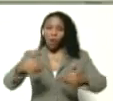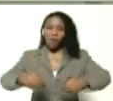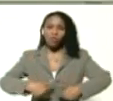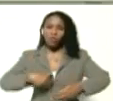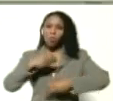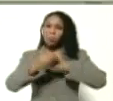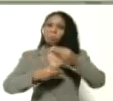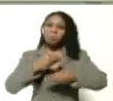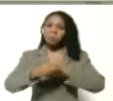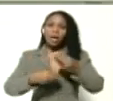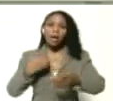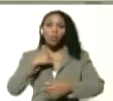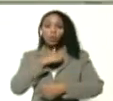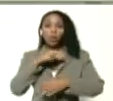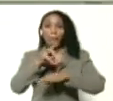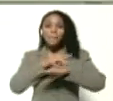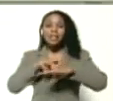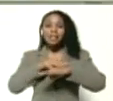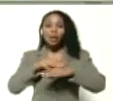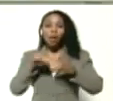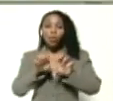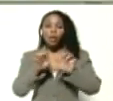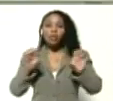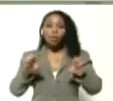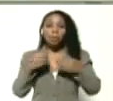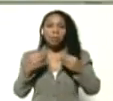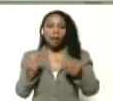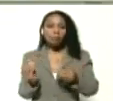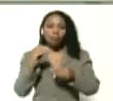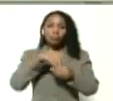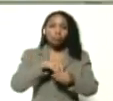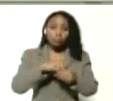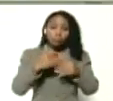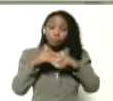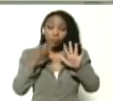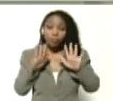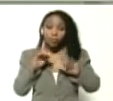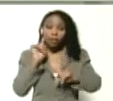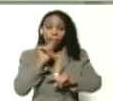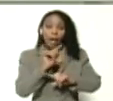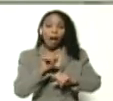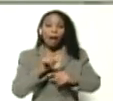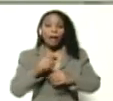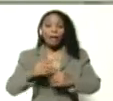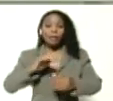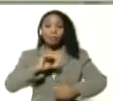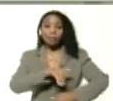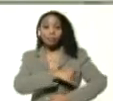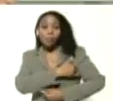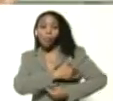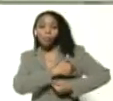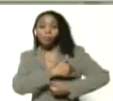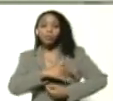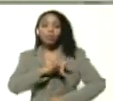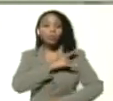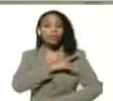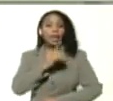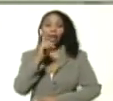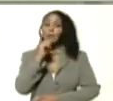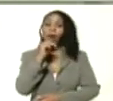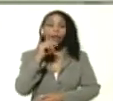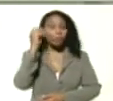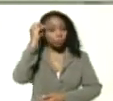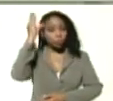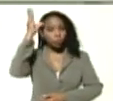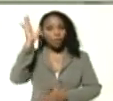hicieron, en nuestro Ministerio de Educación, para incorporar, incluso, el portafolio educativo, en universidades, que no tenían capacidades,